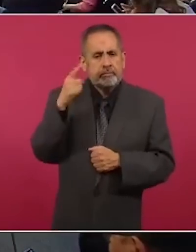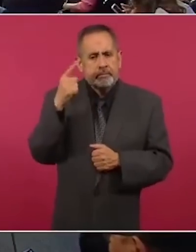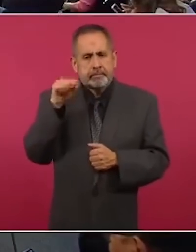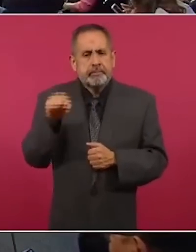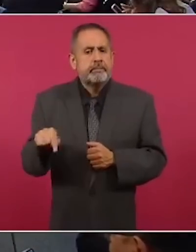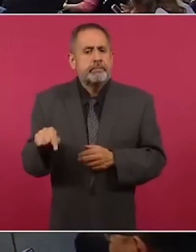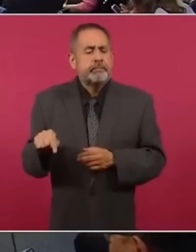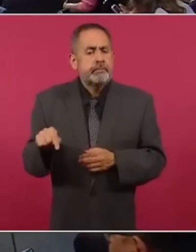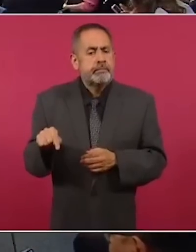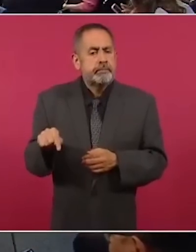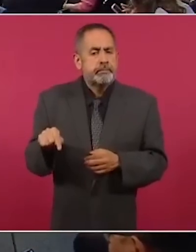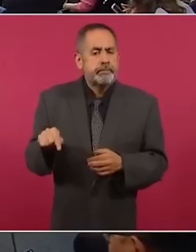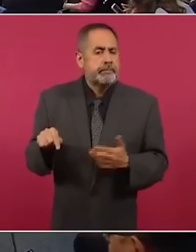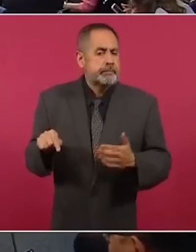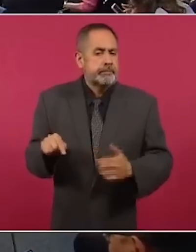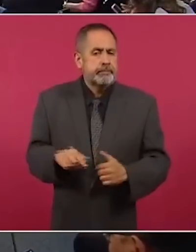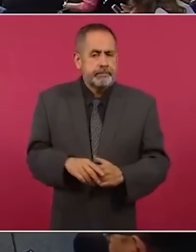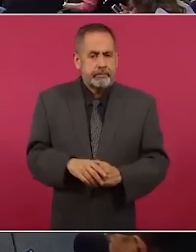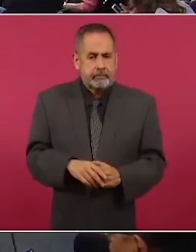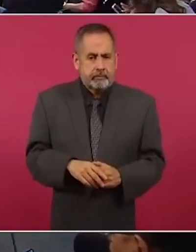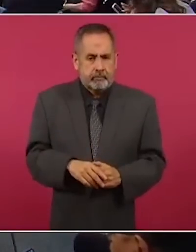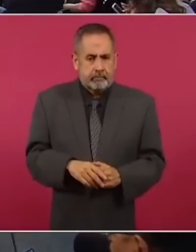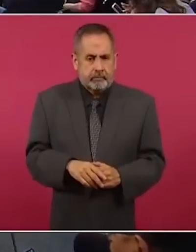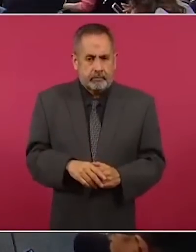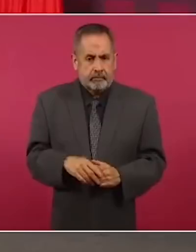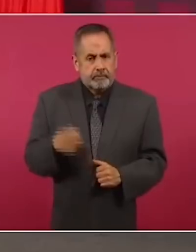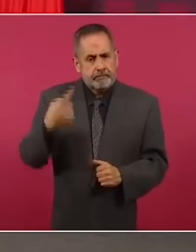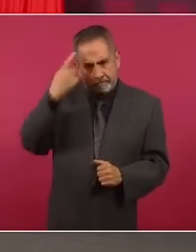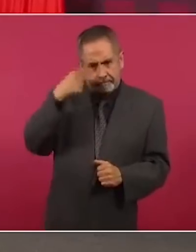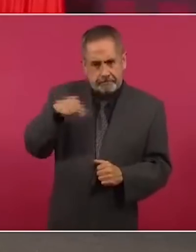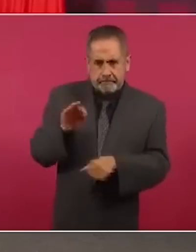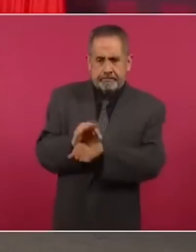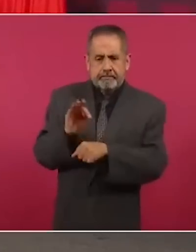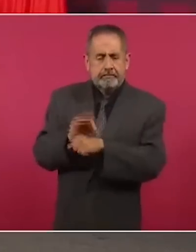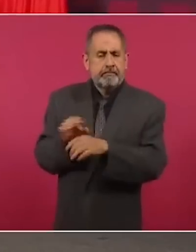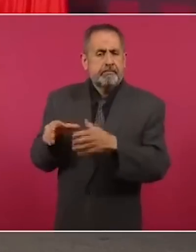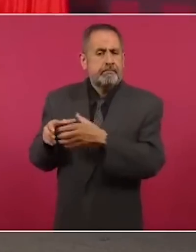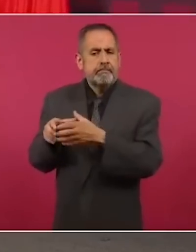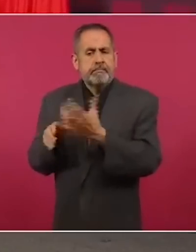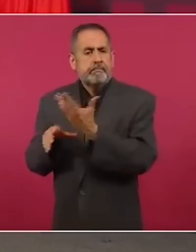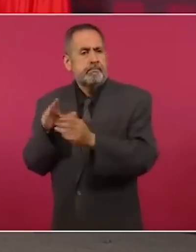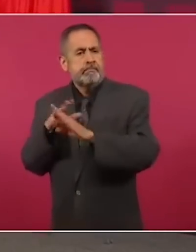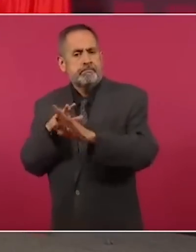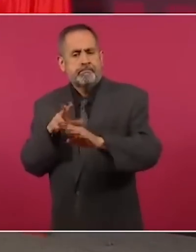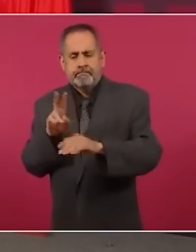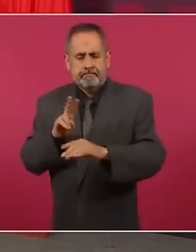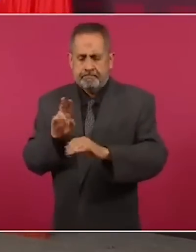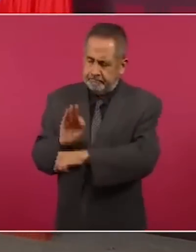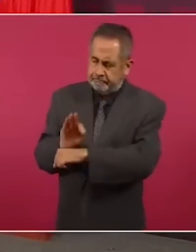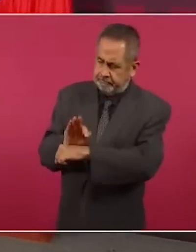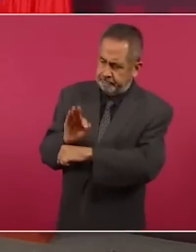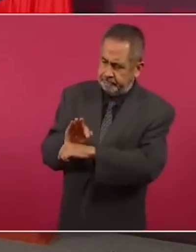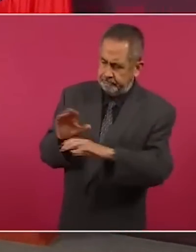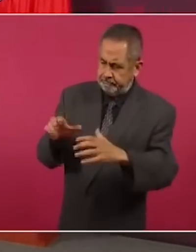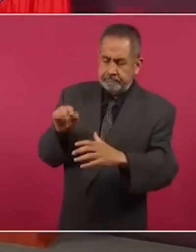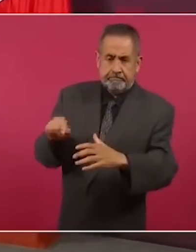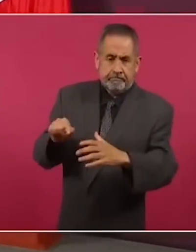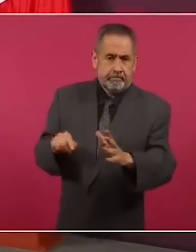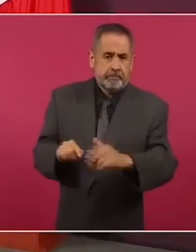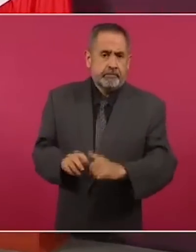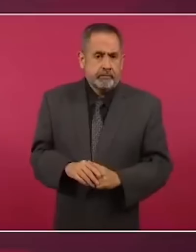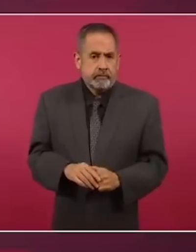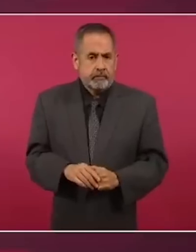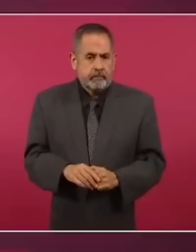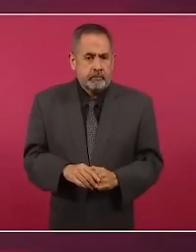se proteja a migrantes. Hemos